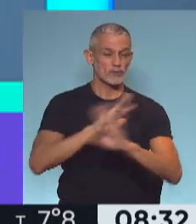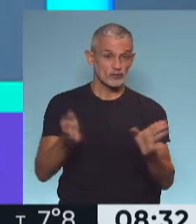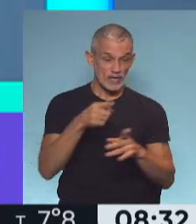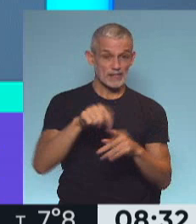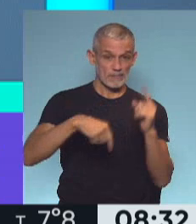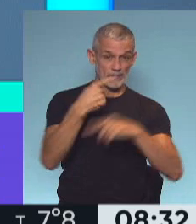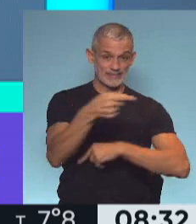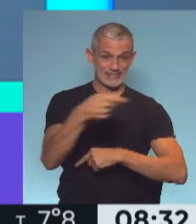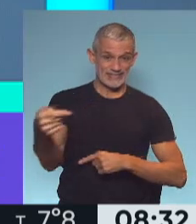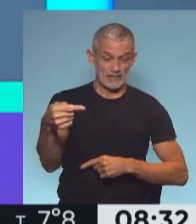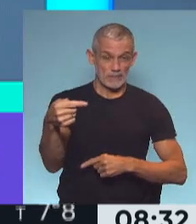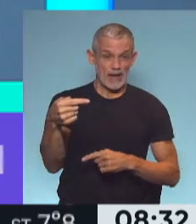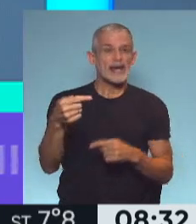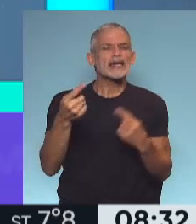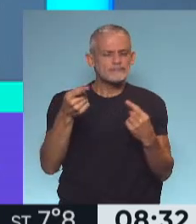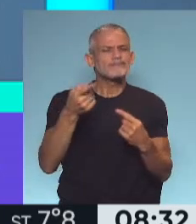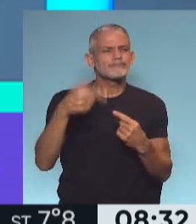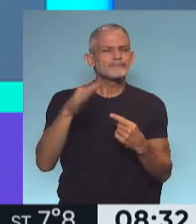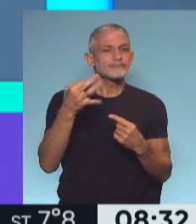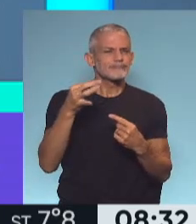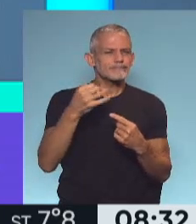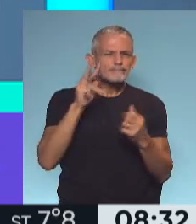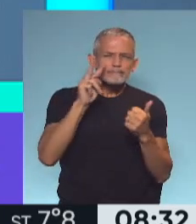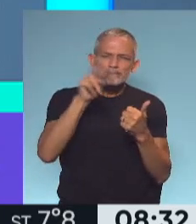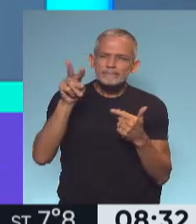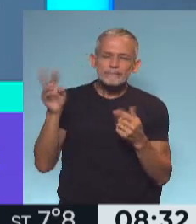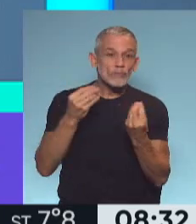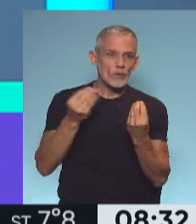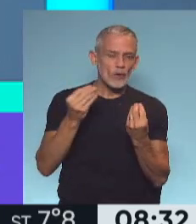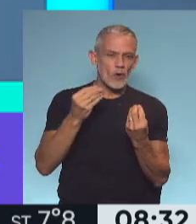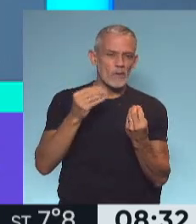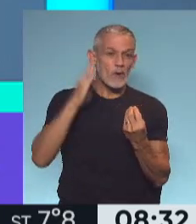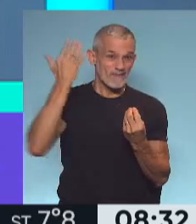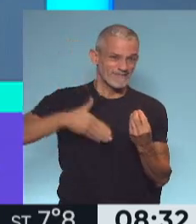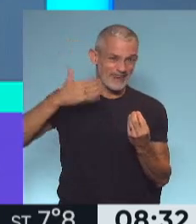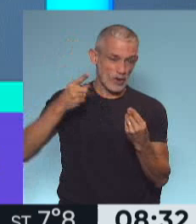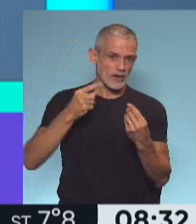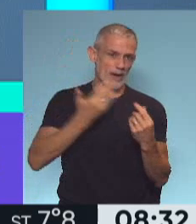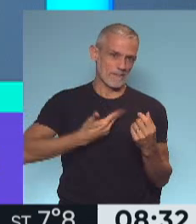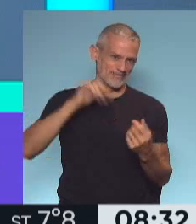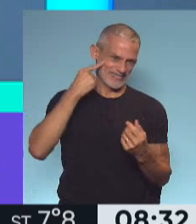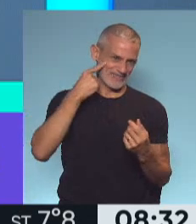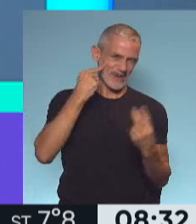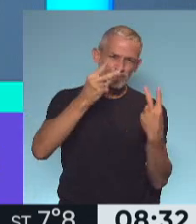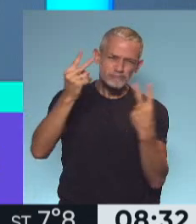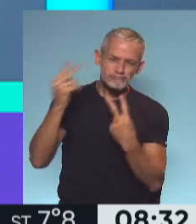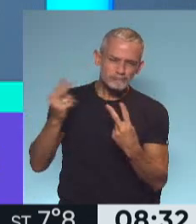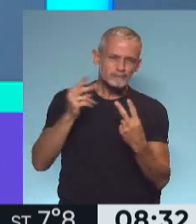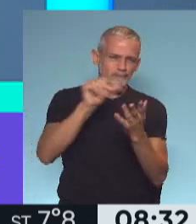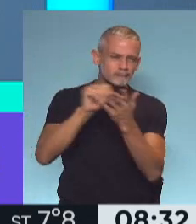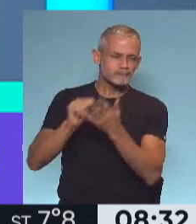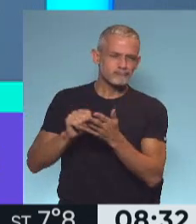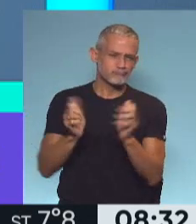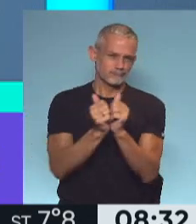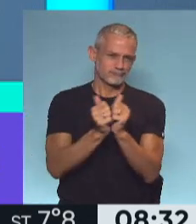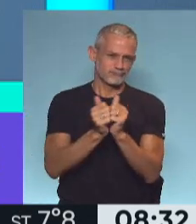la semana que viene vamos a tener que ir siguiendo la gira junto a Vero Urrola-Beitia, la gira del presidente Alberto Fernández, que va a ir